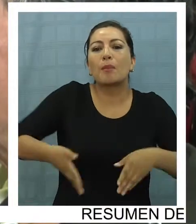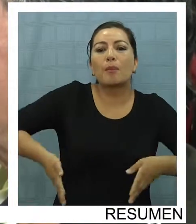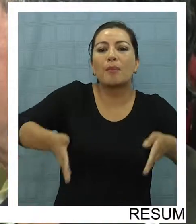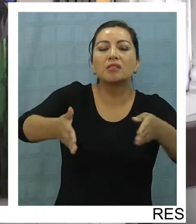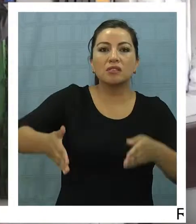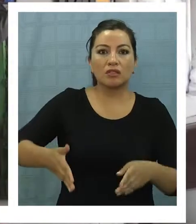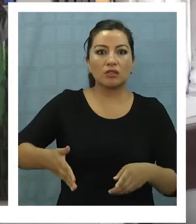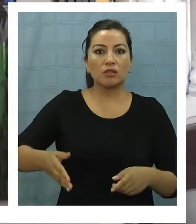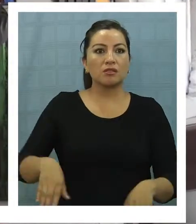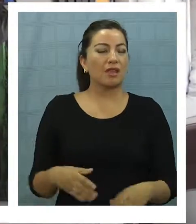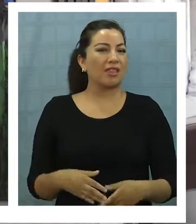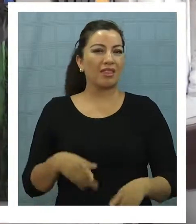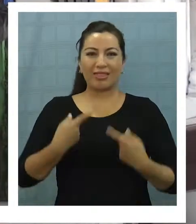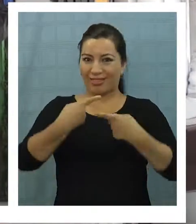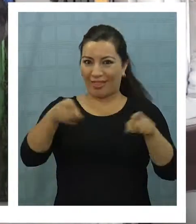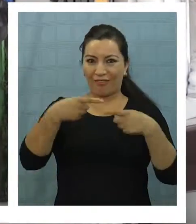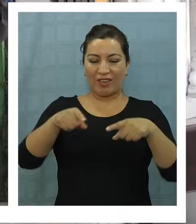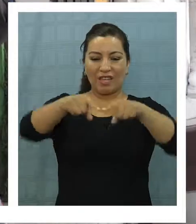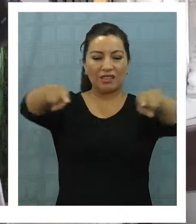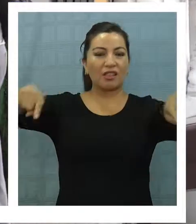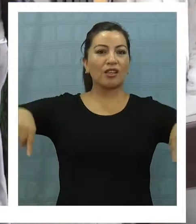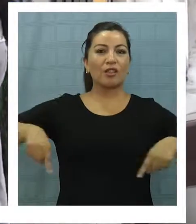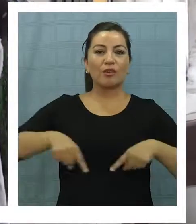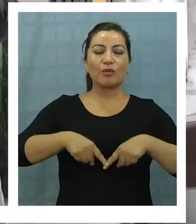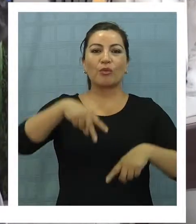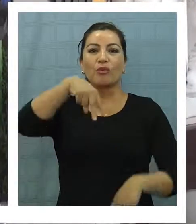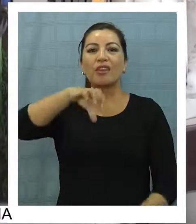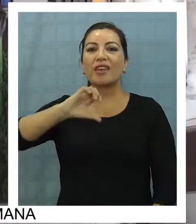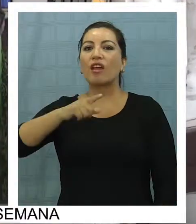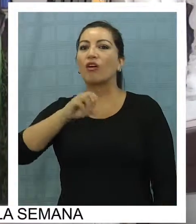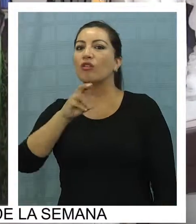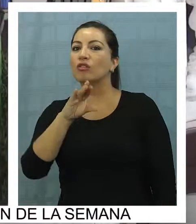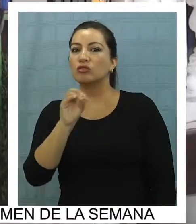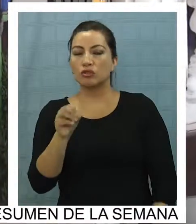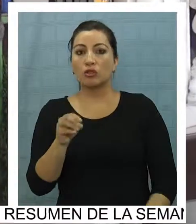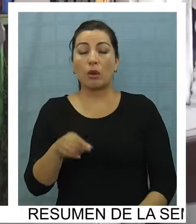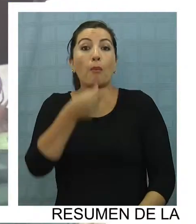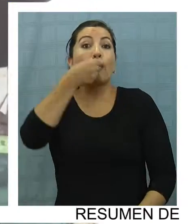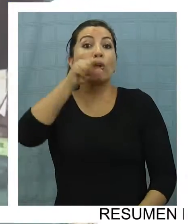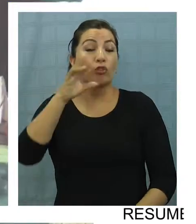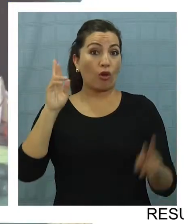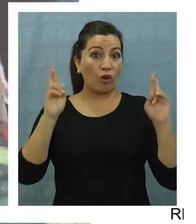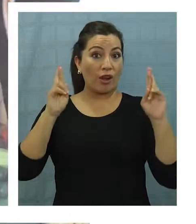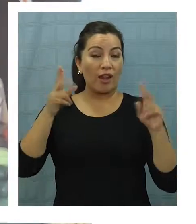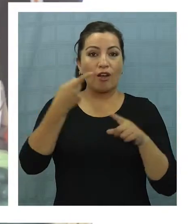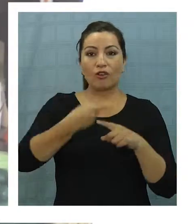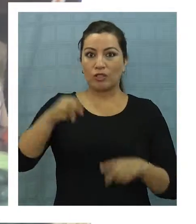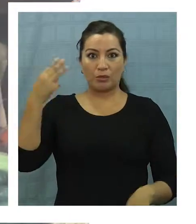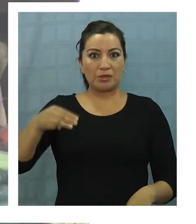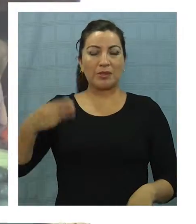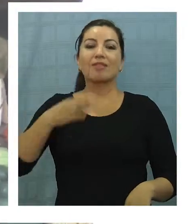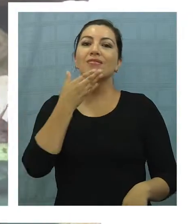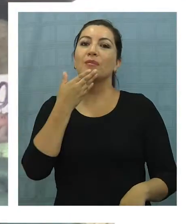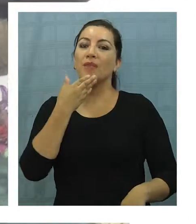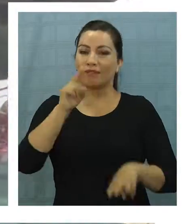sino que será tipo almacén, una idea que pronto otros municipios seguramente también implementarán.